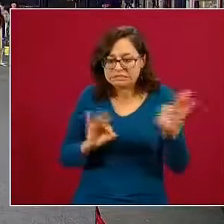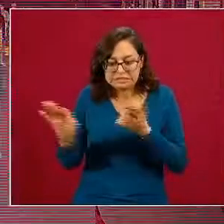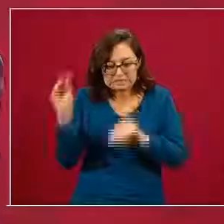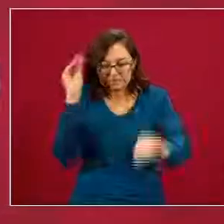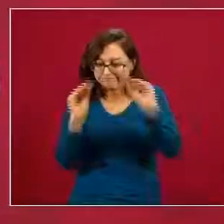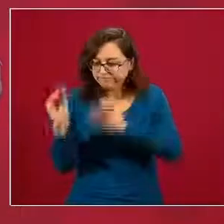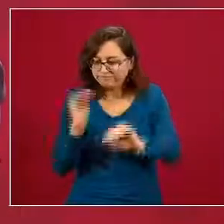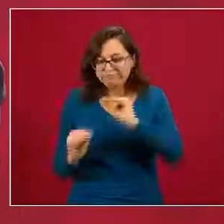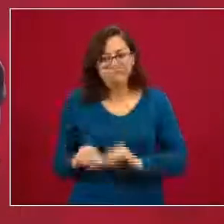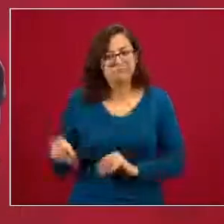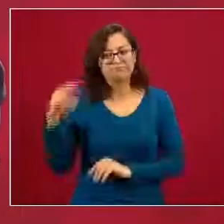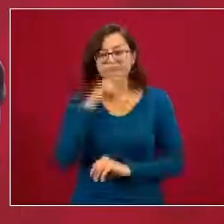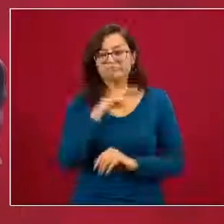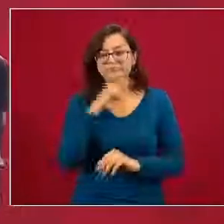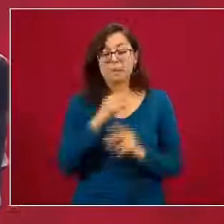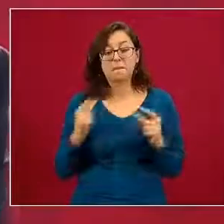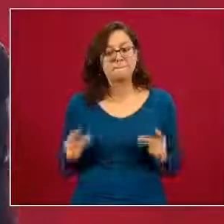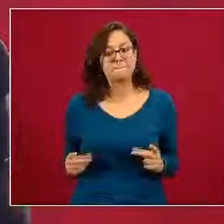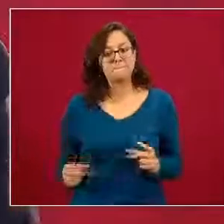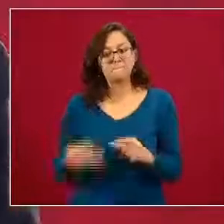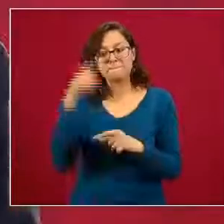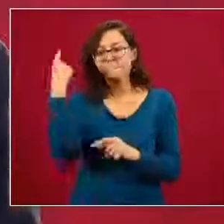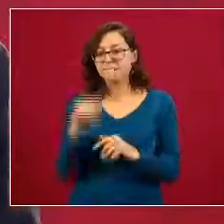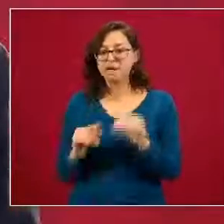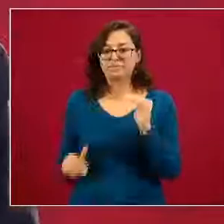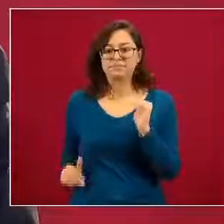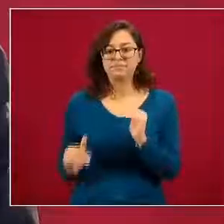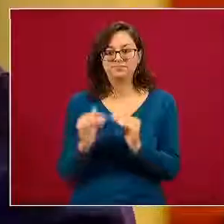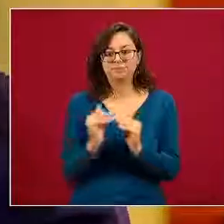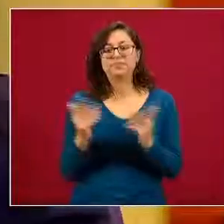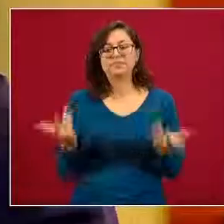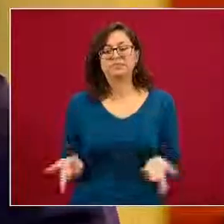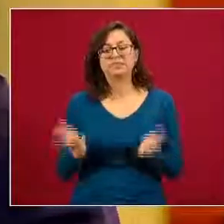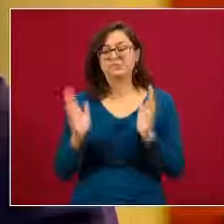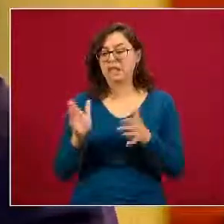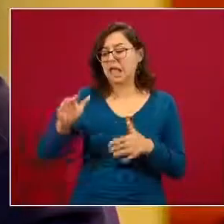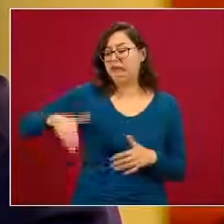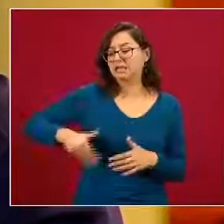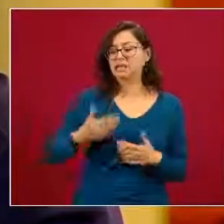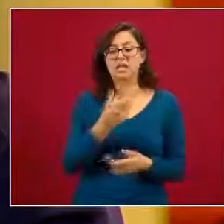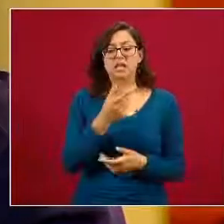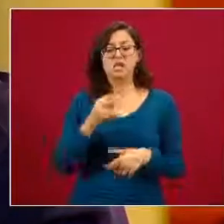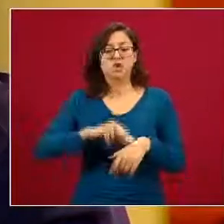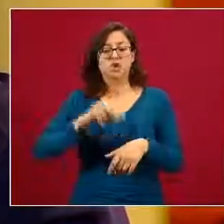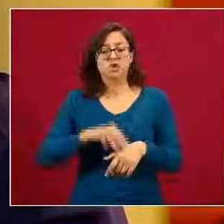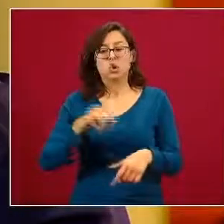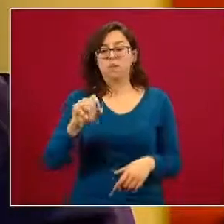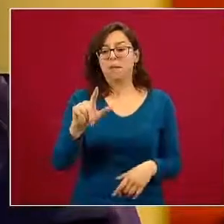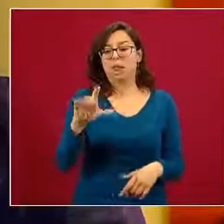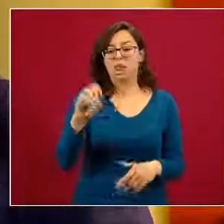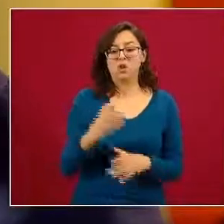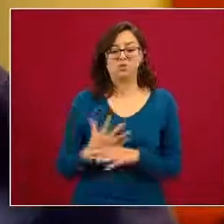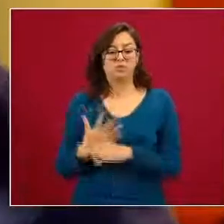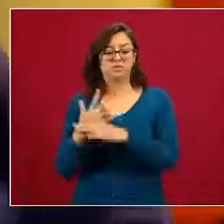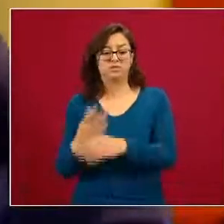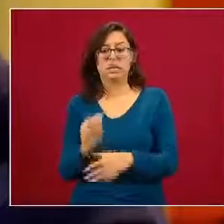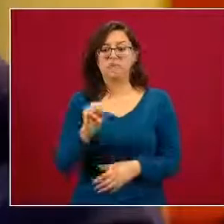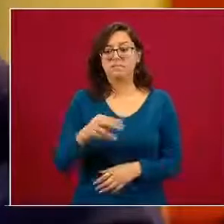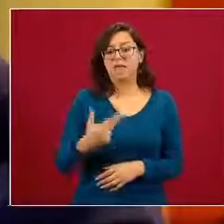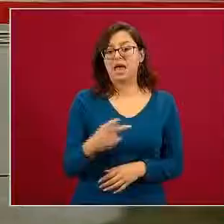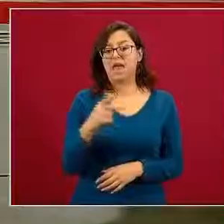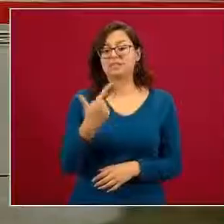urgente cerrar estas brechas este modelo MHGAP que ya comentaba el doctor Malo es un modelo de atención